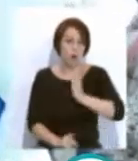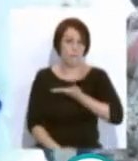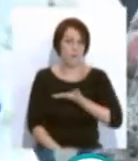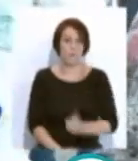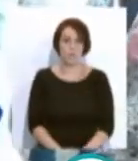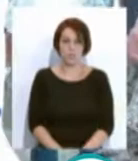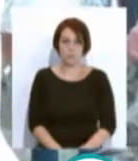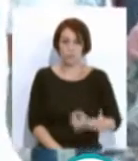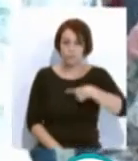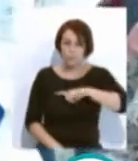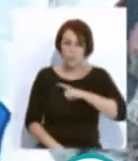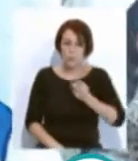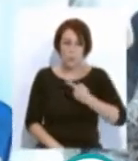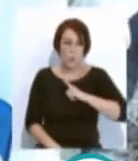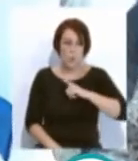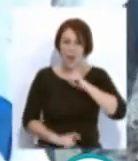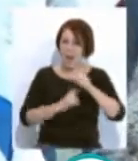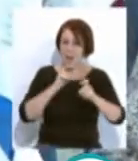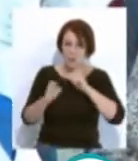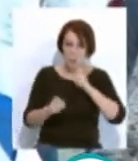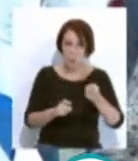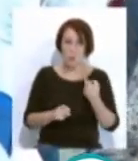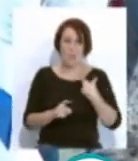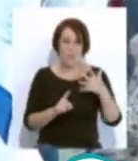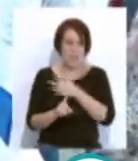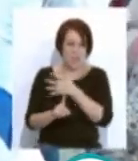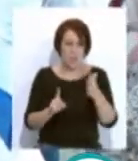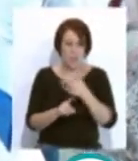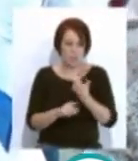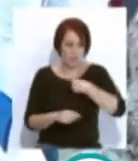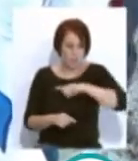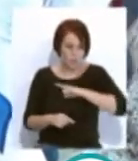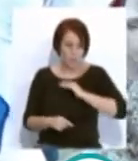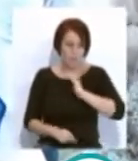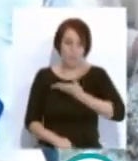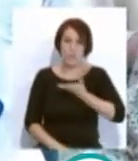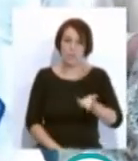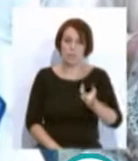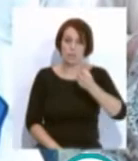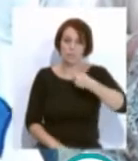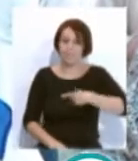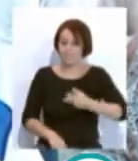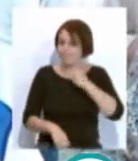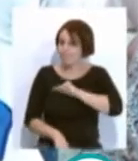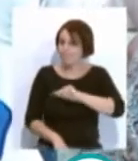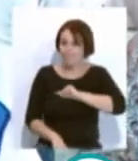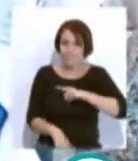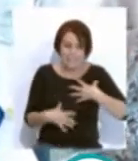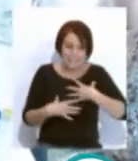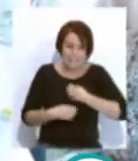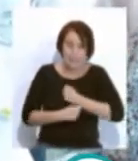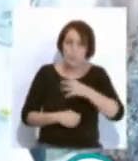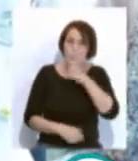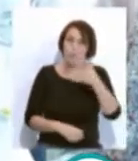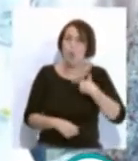Estamos sufriendo verdaderas agresiones, agresiones verbales, agresiones físicas, pero nos sentimos súper impotentes a poder atender a